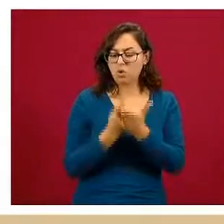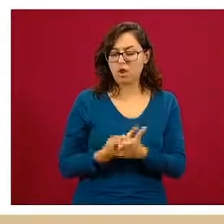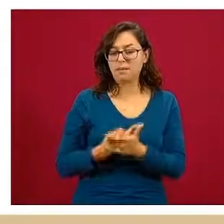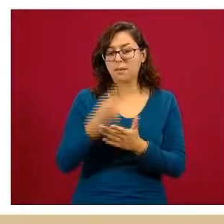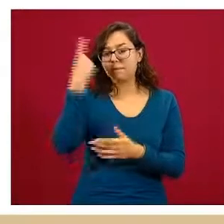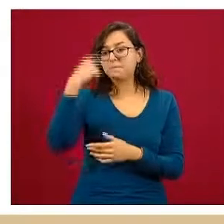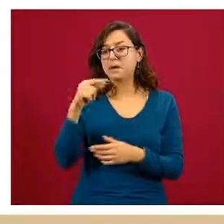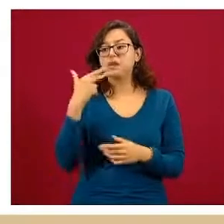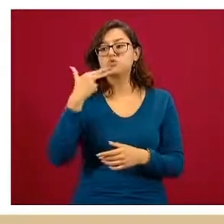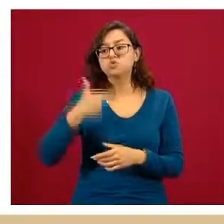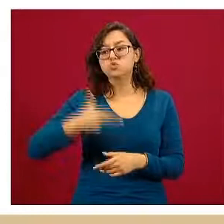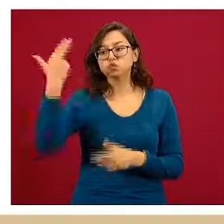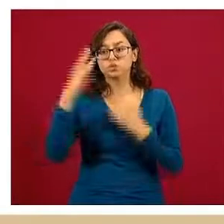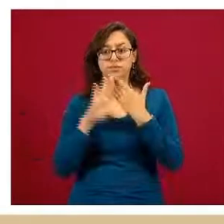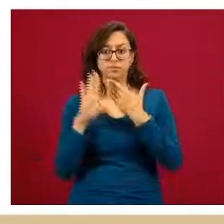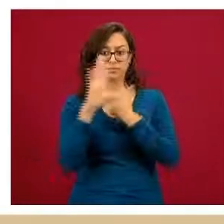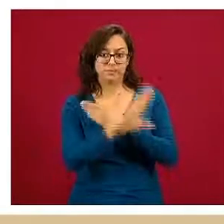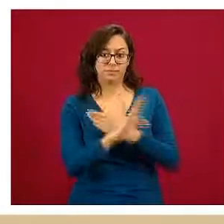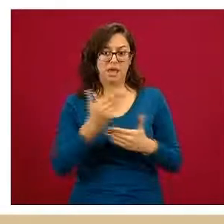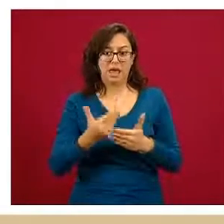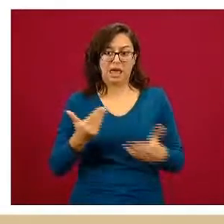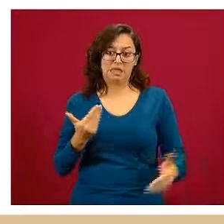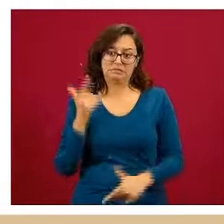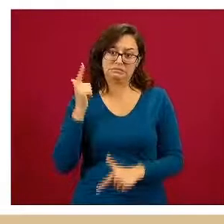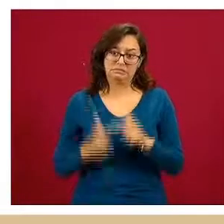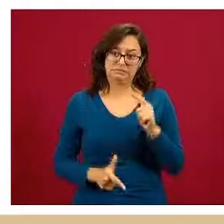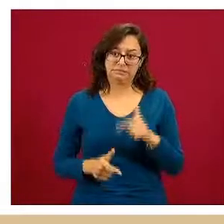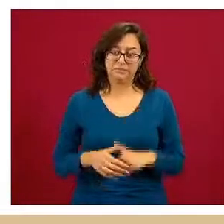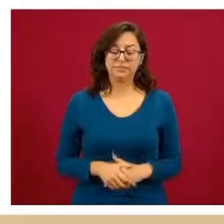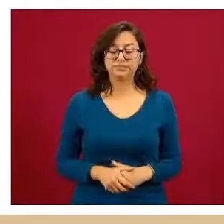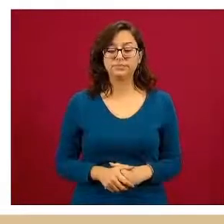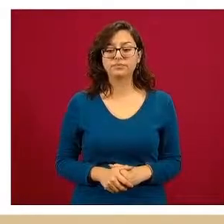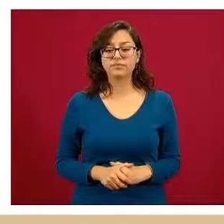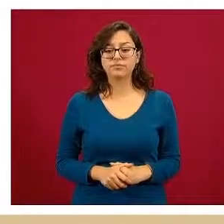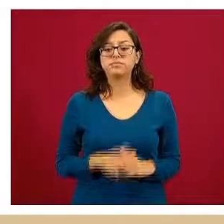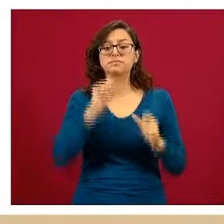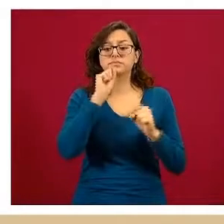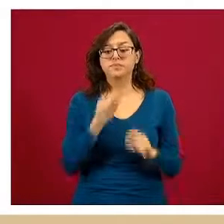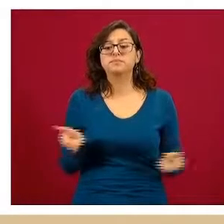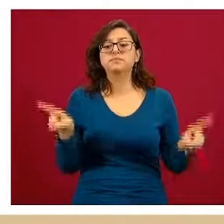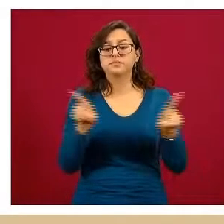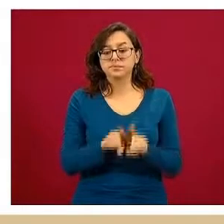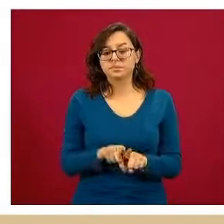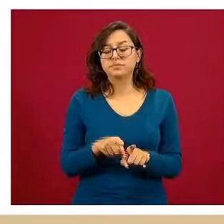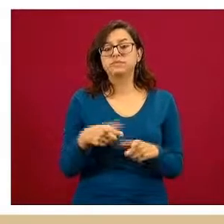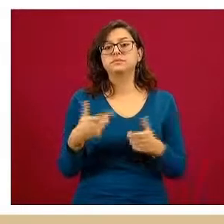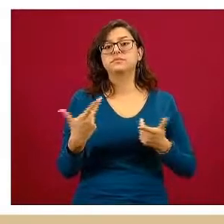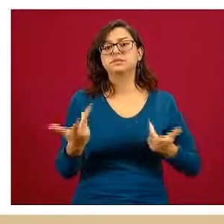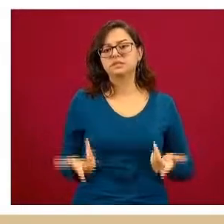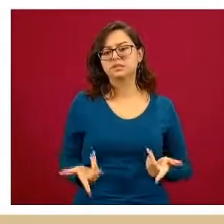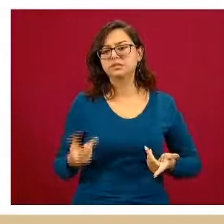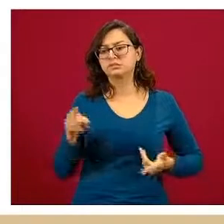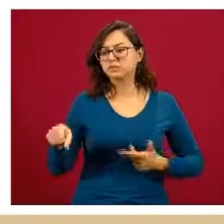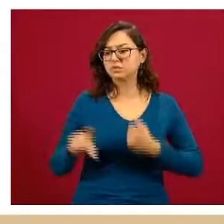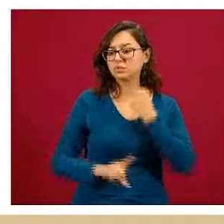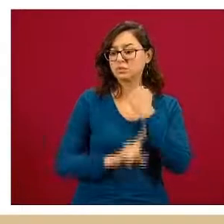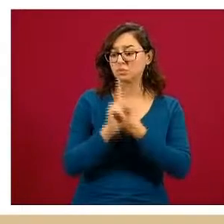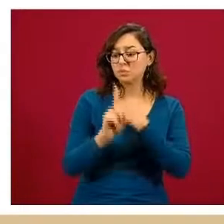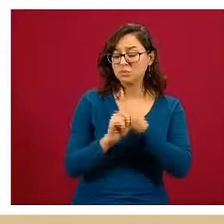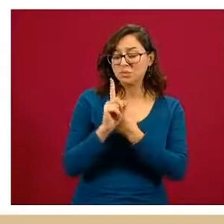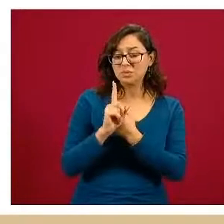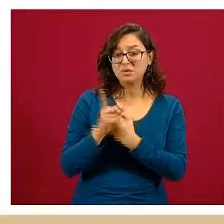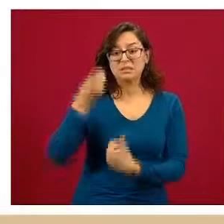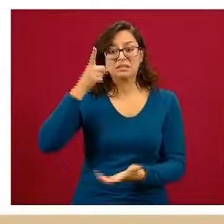suicidio. El otro aspecto que quería enfatizar aquí que ya lo mencionó el doctor Quijada no es un problema solo de la